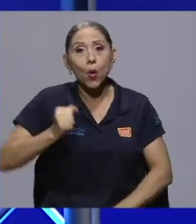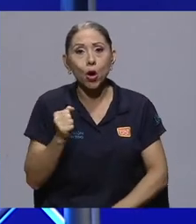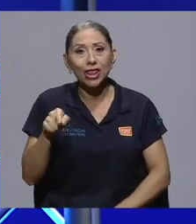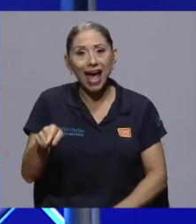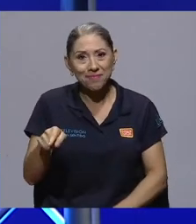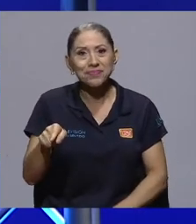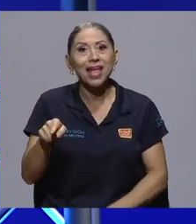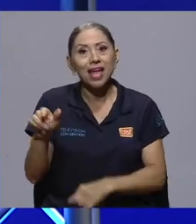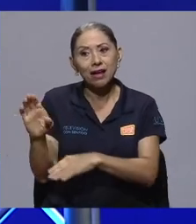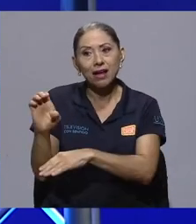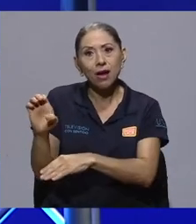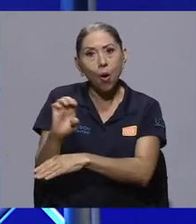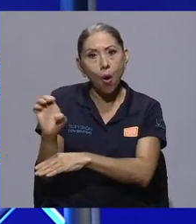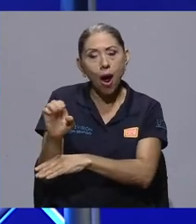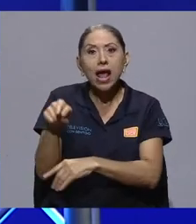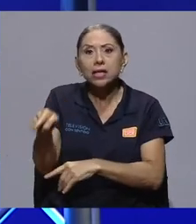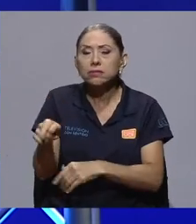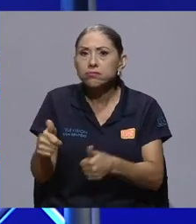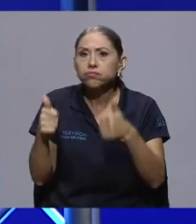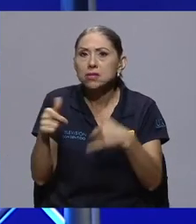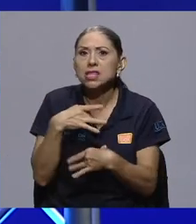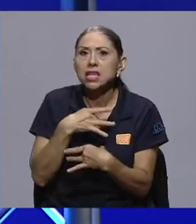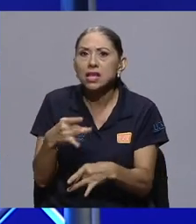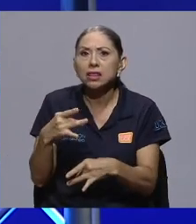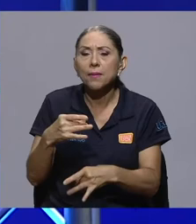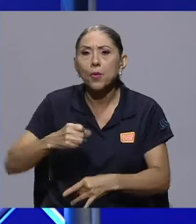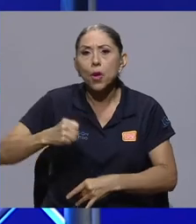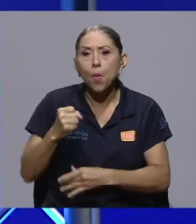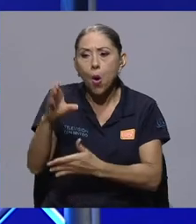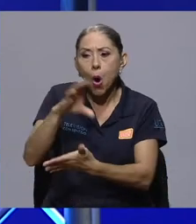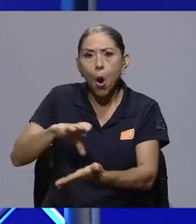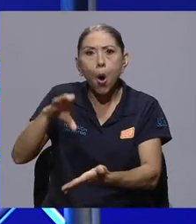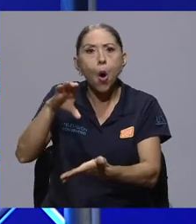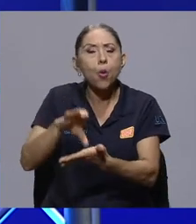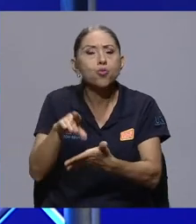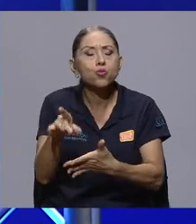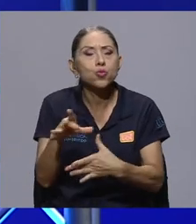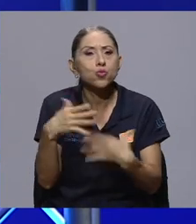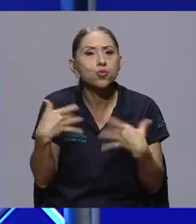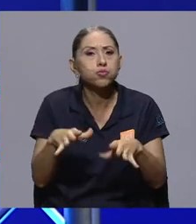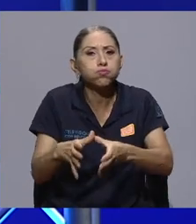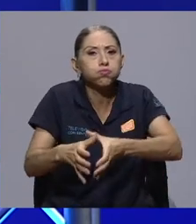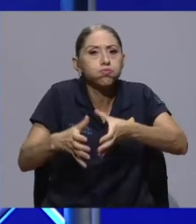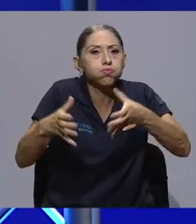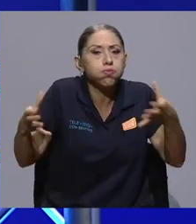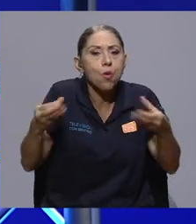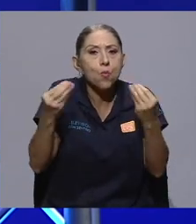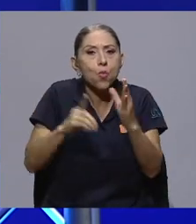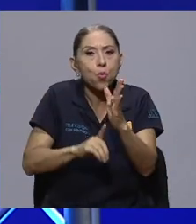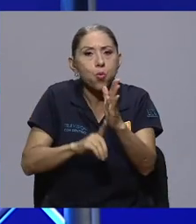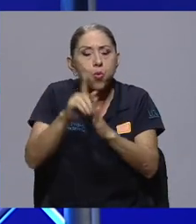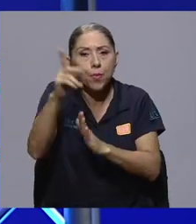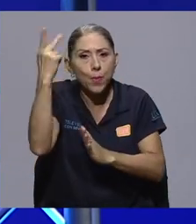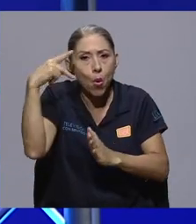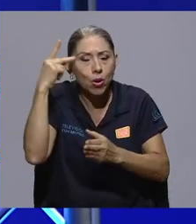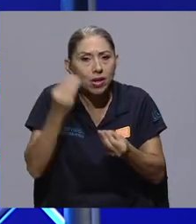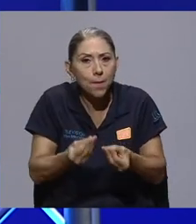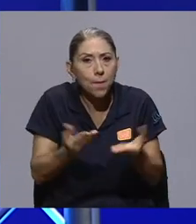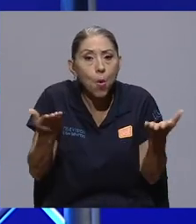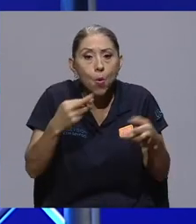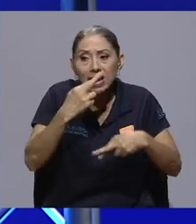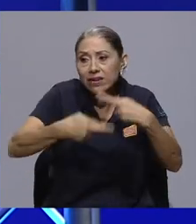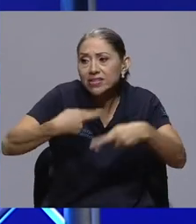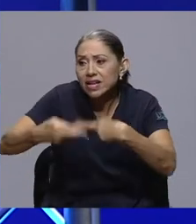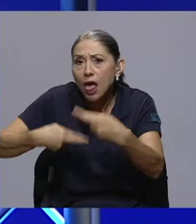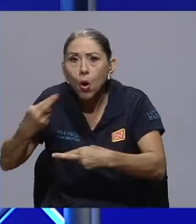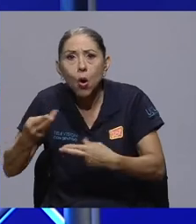una apuesta súper interesante porque es una ciudad de Nuevo Romero, y una ciudad muy desarrollada en términos de política pública, de asociaciones de recicladores, de consumidores